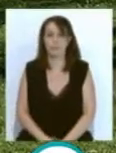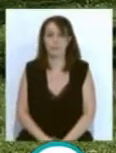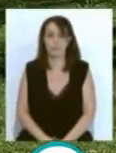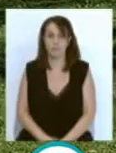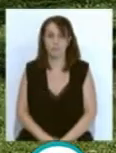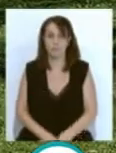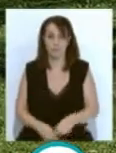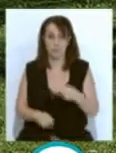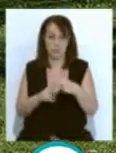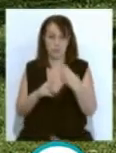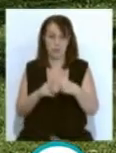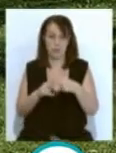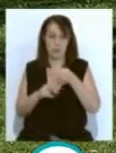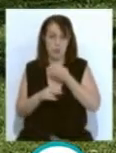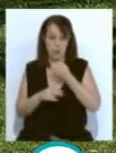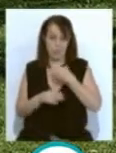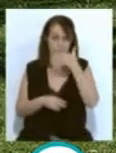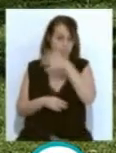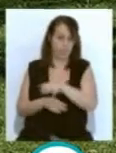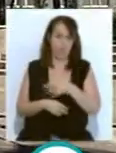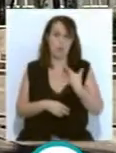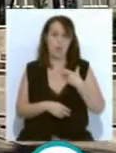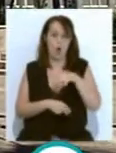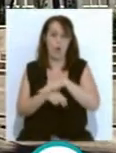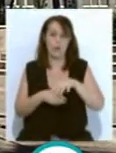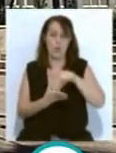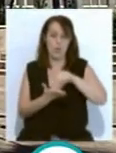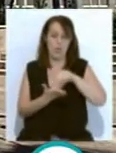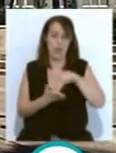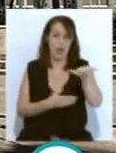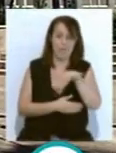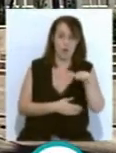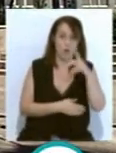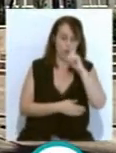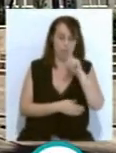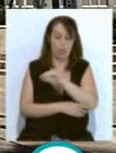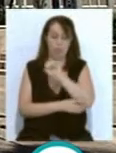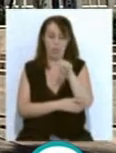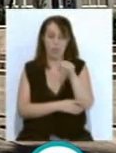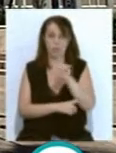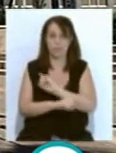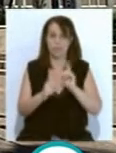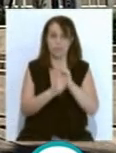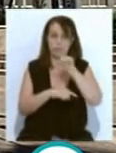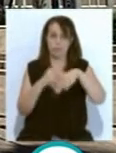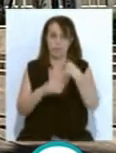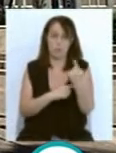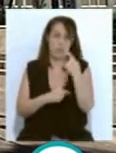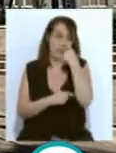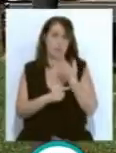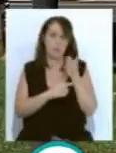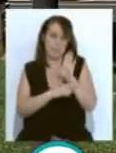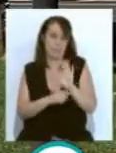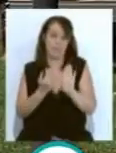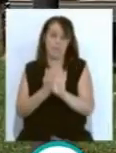El PSOE ha denunciado dejadez por parte del gobierno municipal en el barrio de Cortadura tras el encuentro mantenido con los representantes